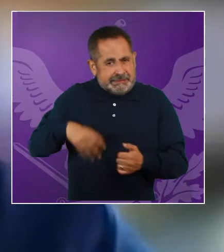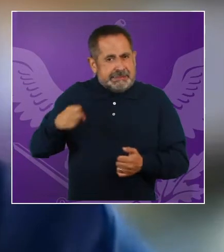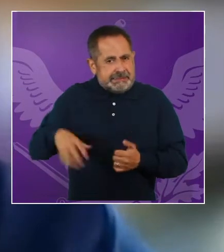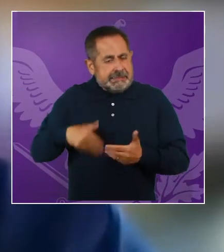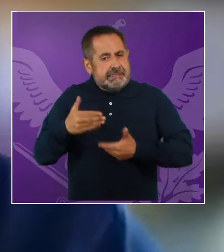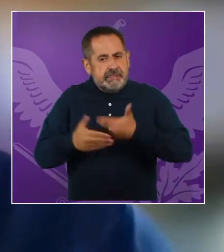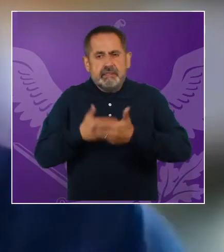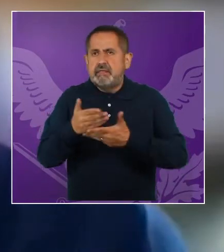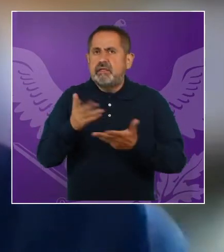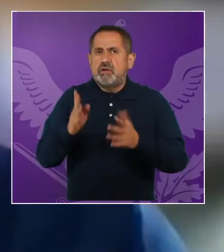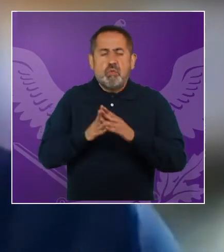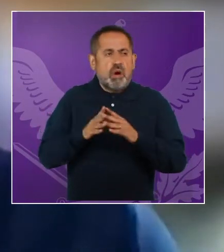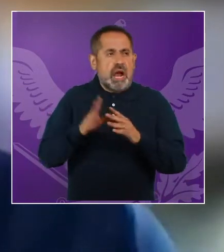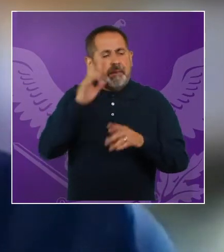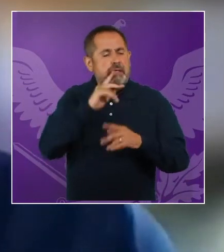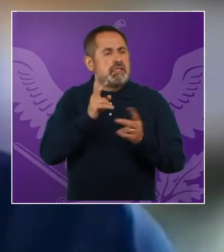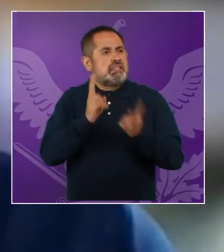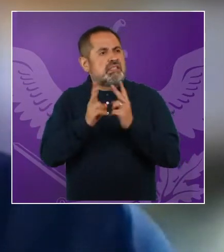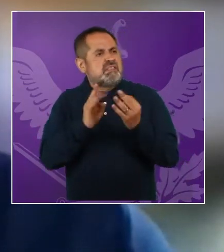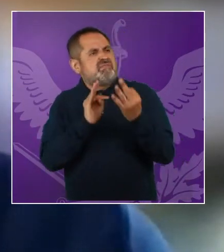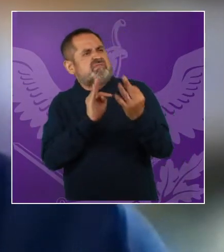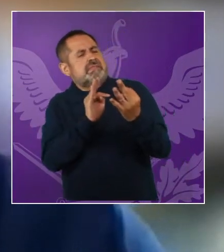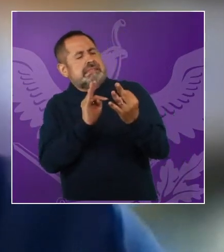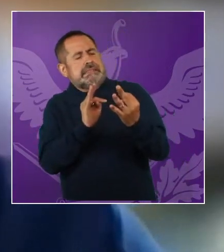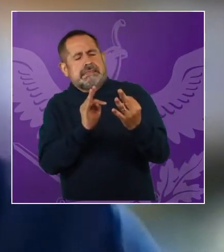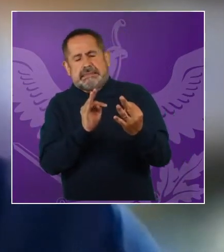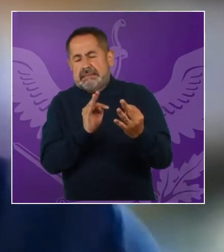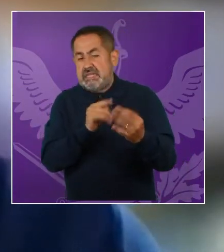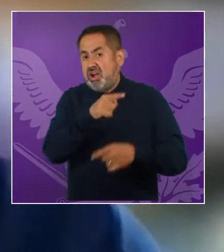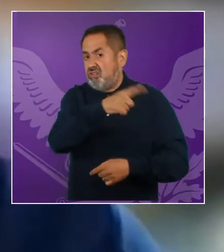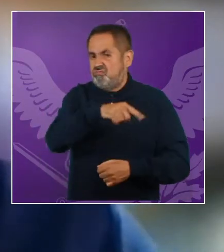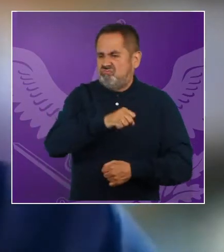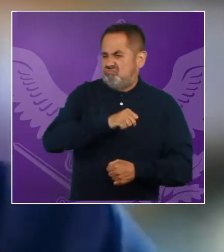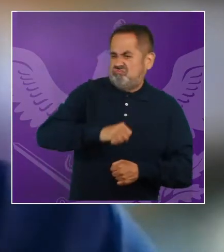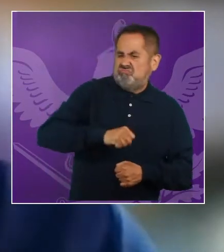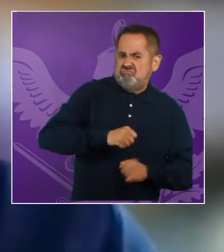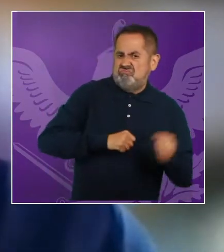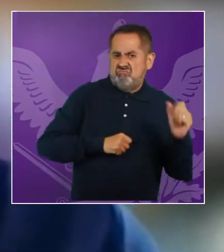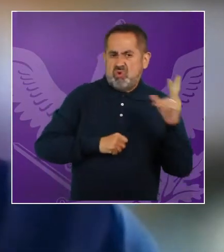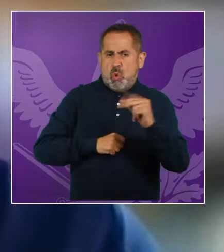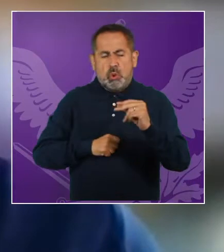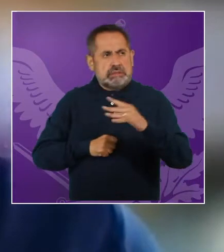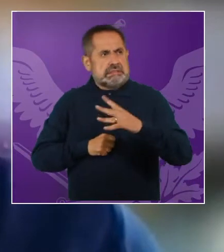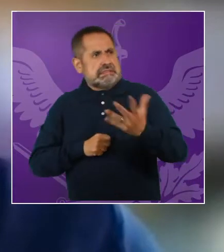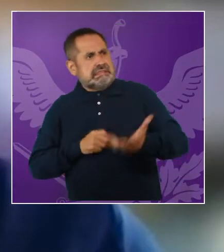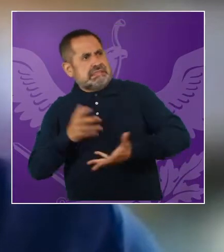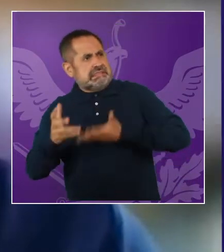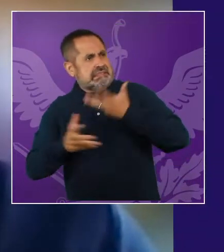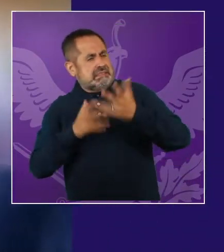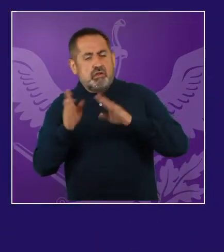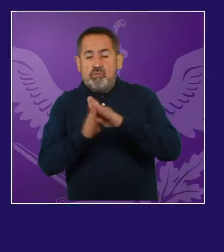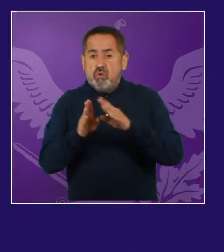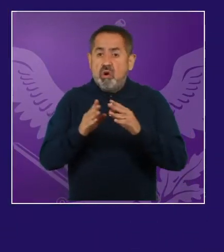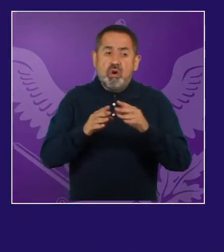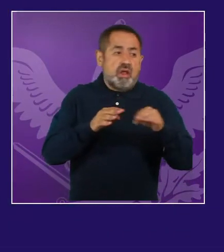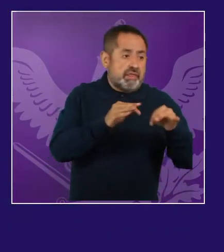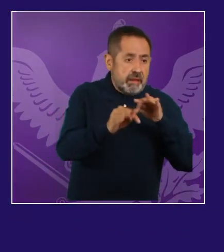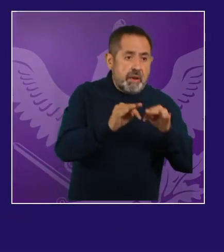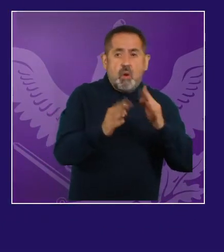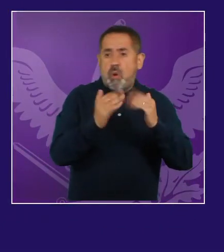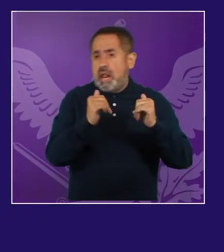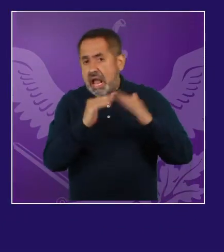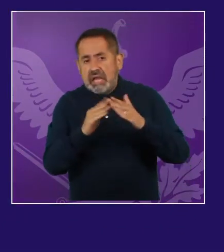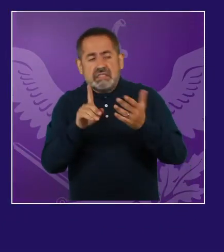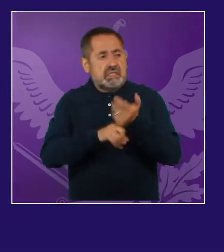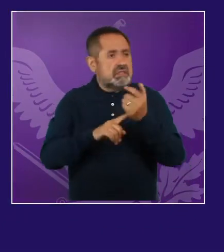veces tener que enfrentar también a un mundo del trabajo